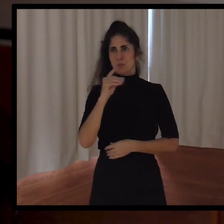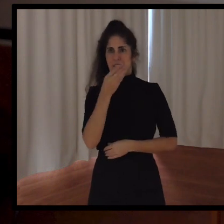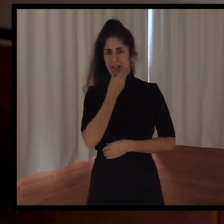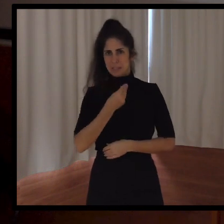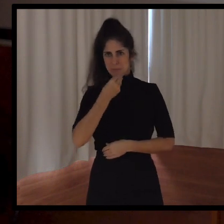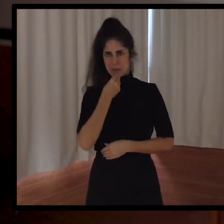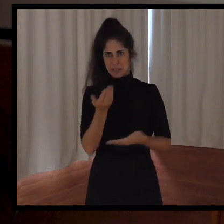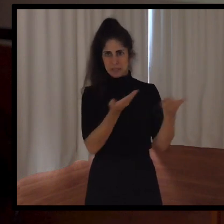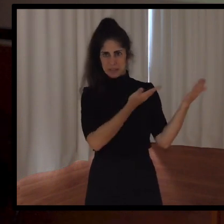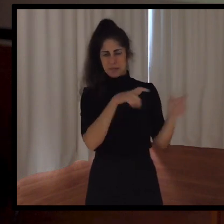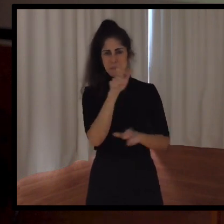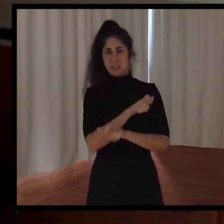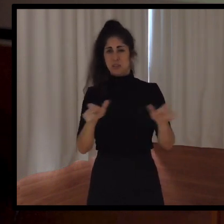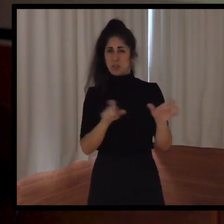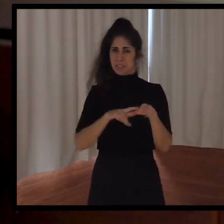36 futbolistas.